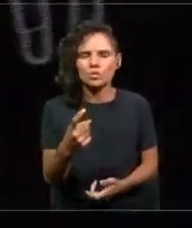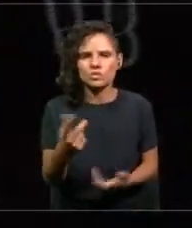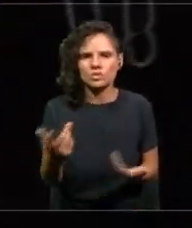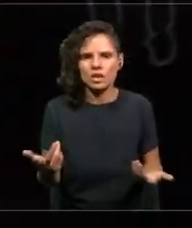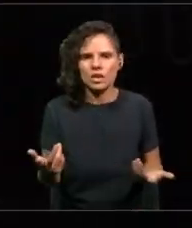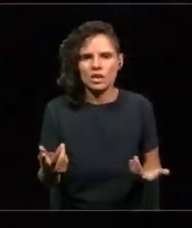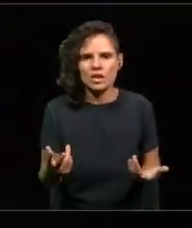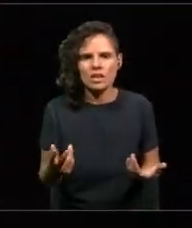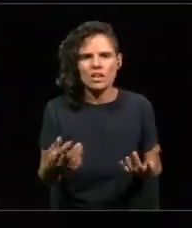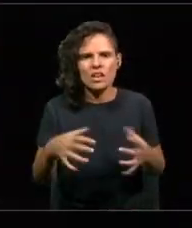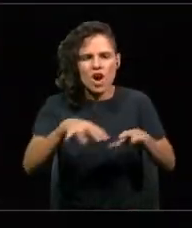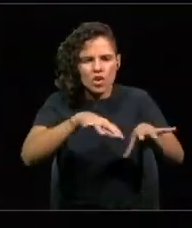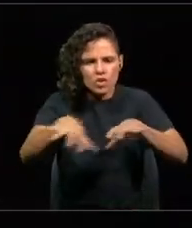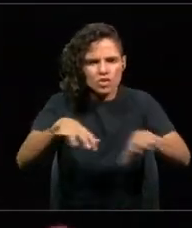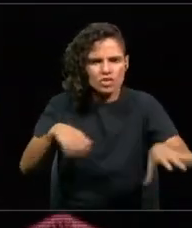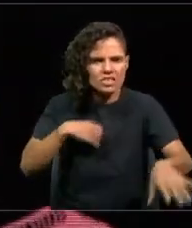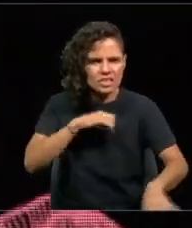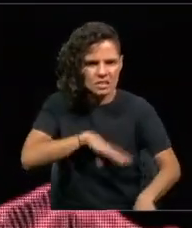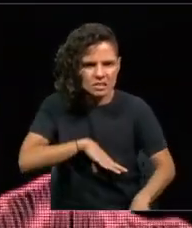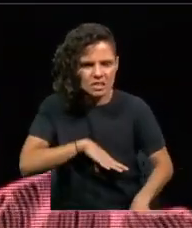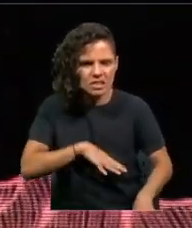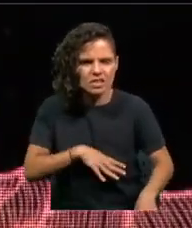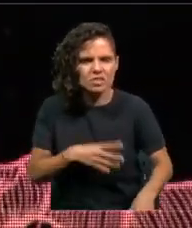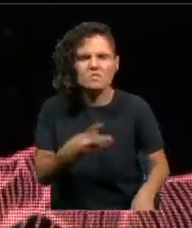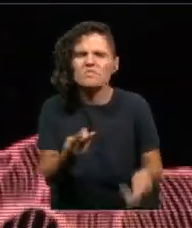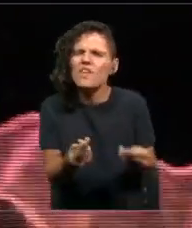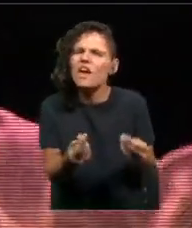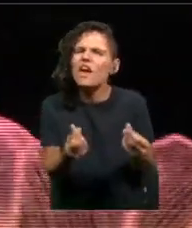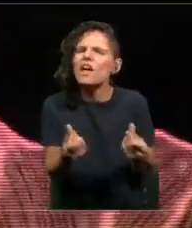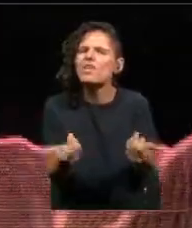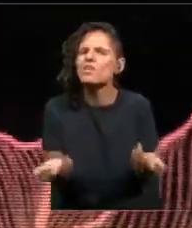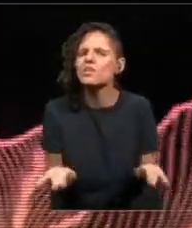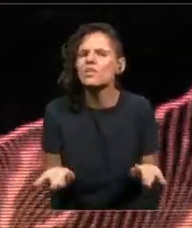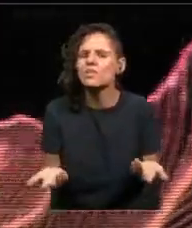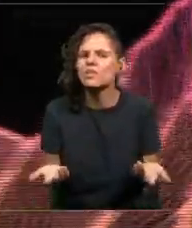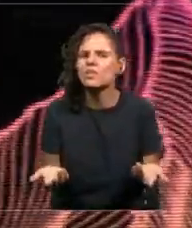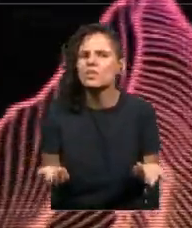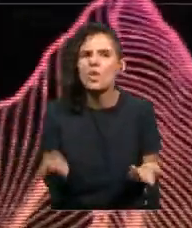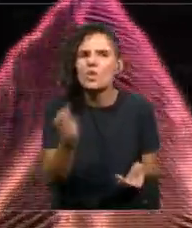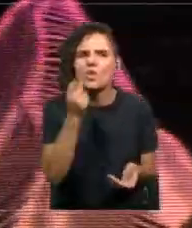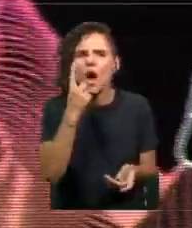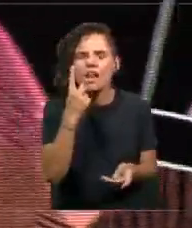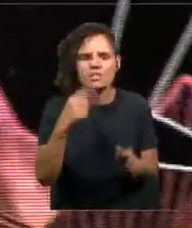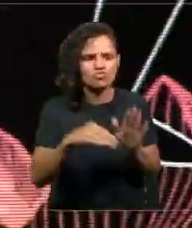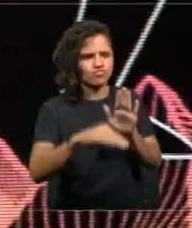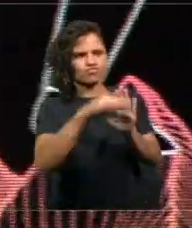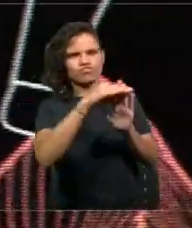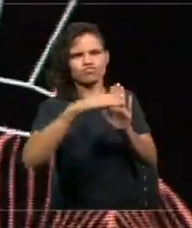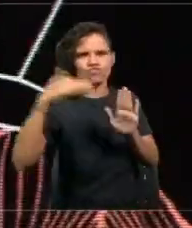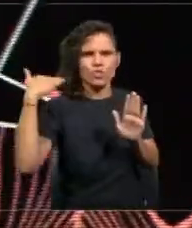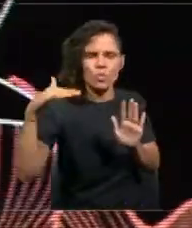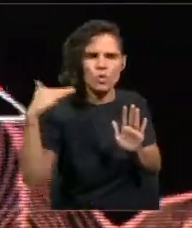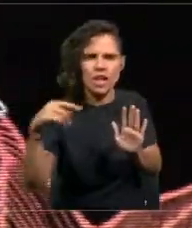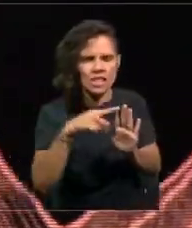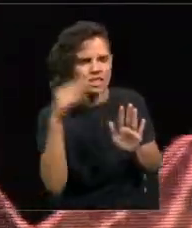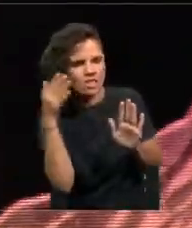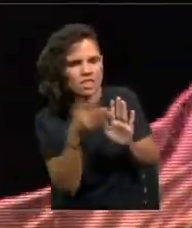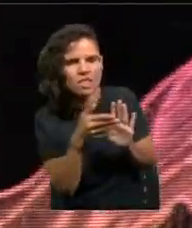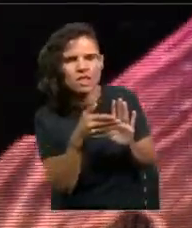las cosas en Chile? ¿Dónde están las prioridades para construir